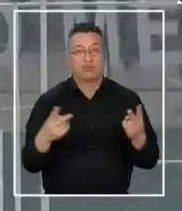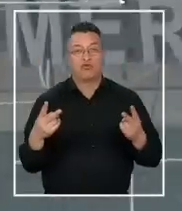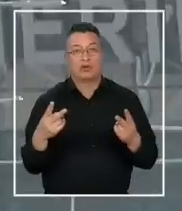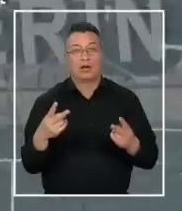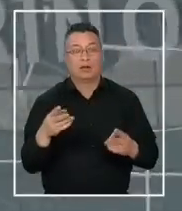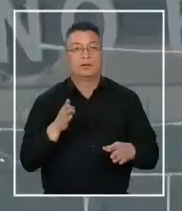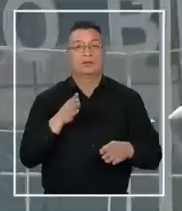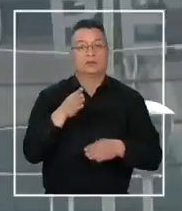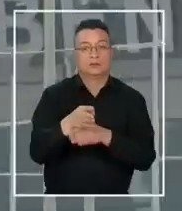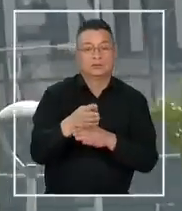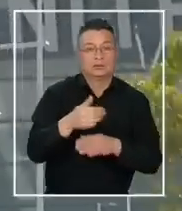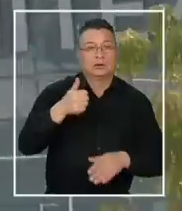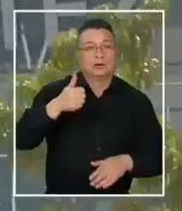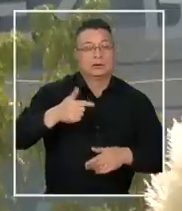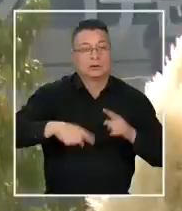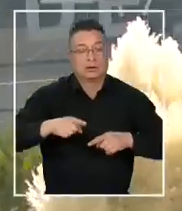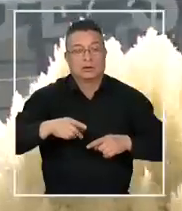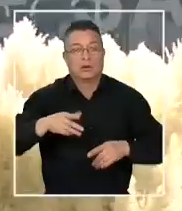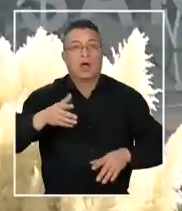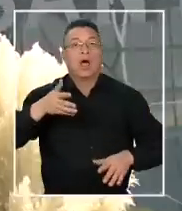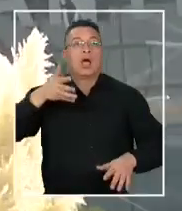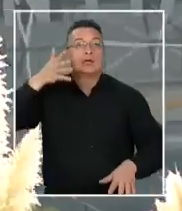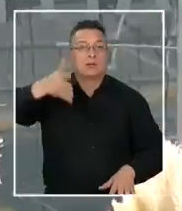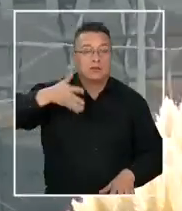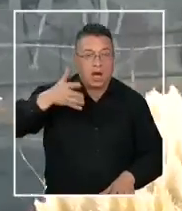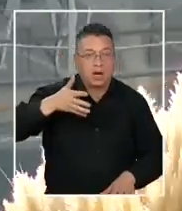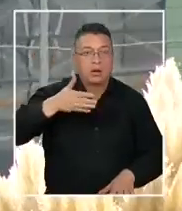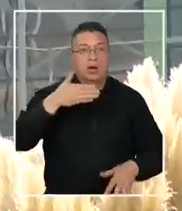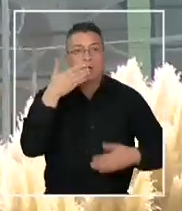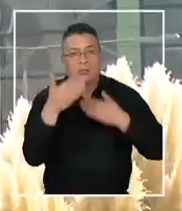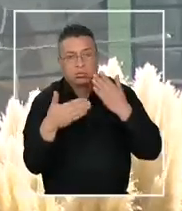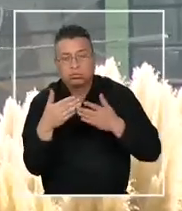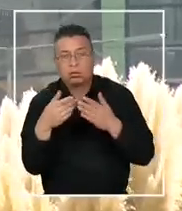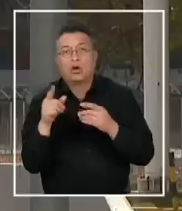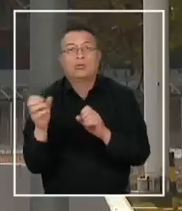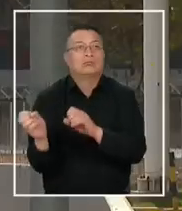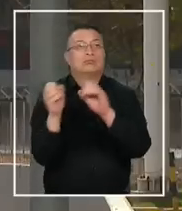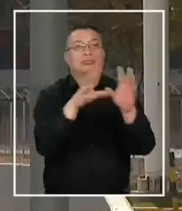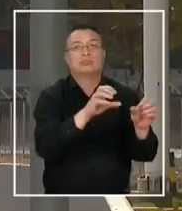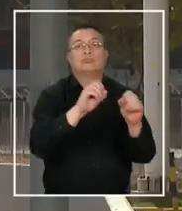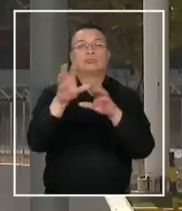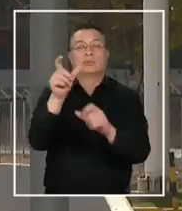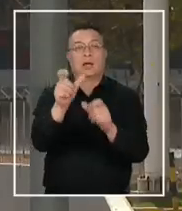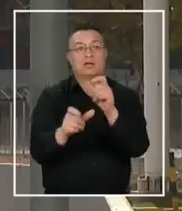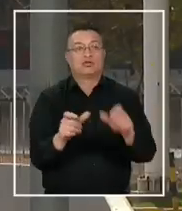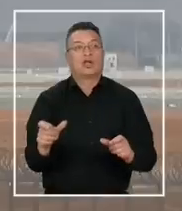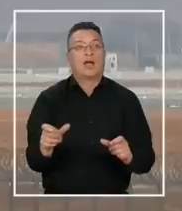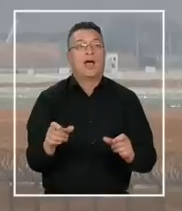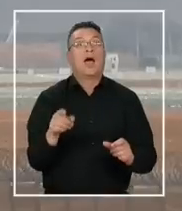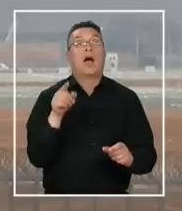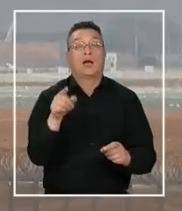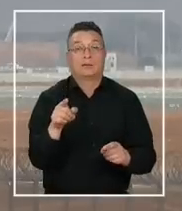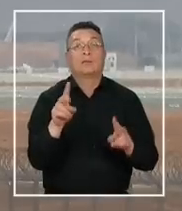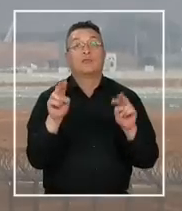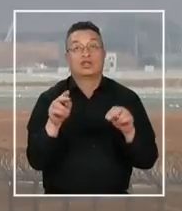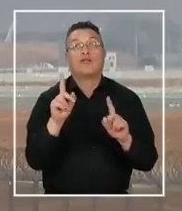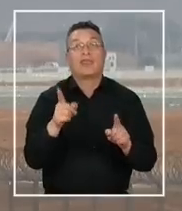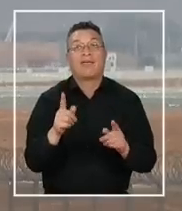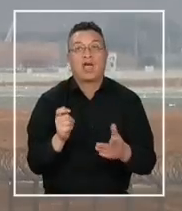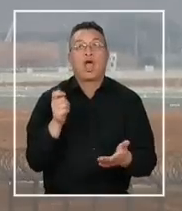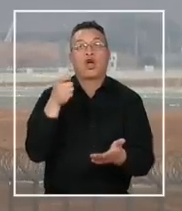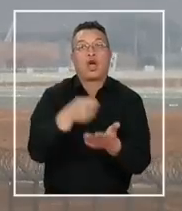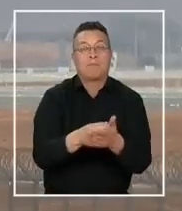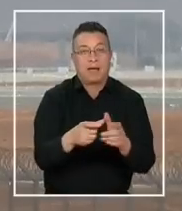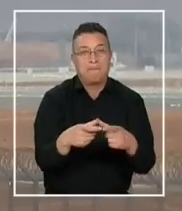inspecciones en terreno, seminarios, ceremonias protocolares o traslados de pacientes. Los motivos por los que requieren comprar pasajes